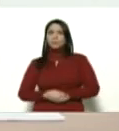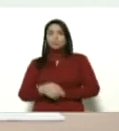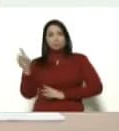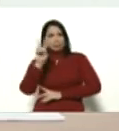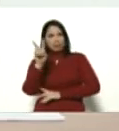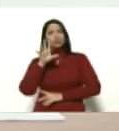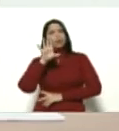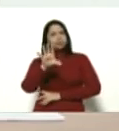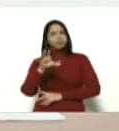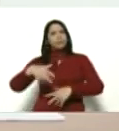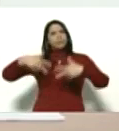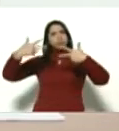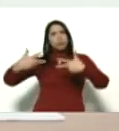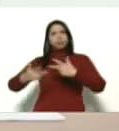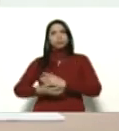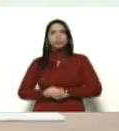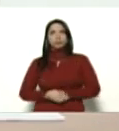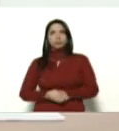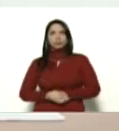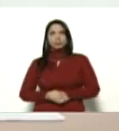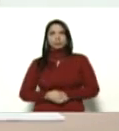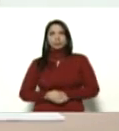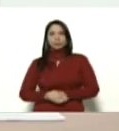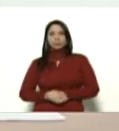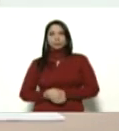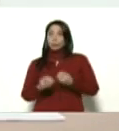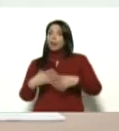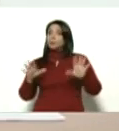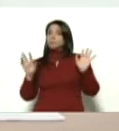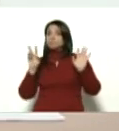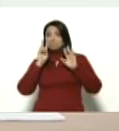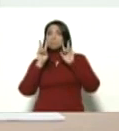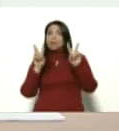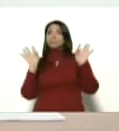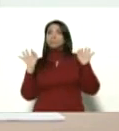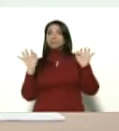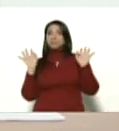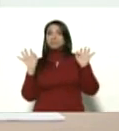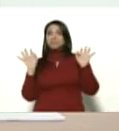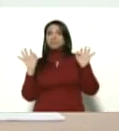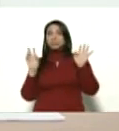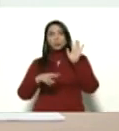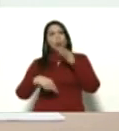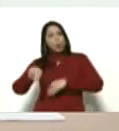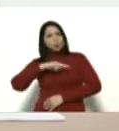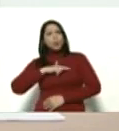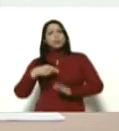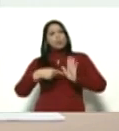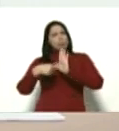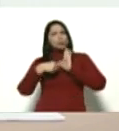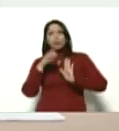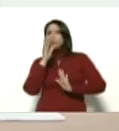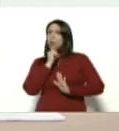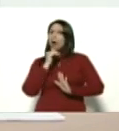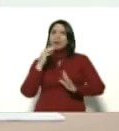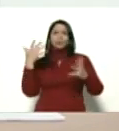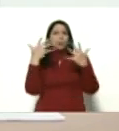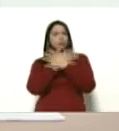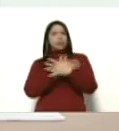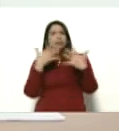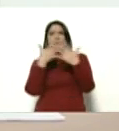por videoconferencia. Ustedes lo van a ver. Mañana vamos a demostrar que no hay contradicción.